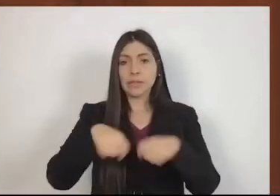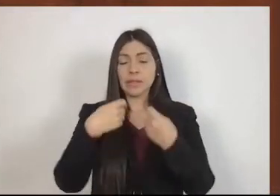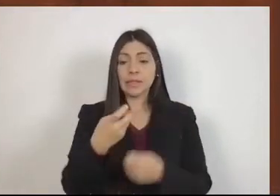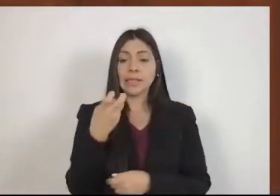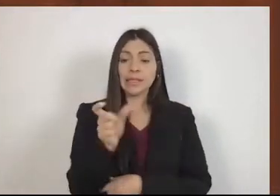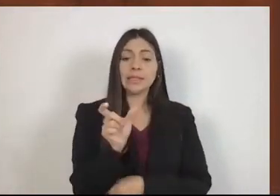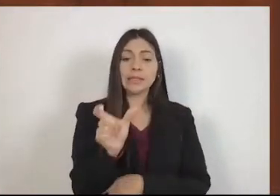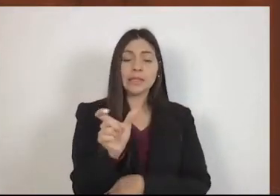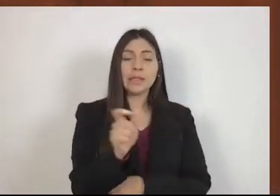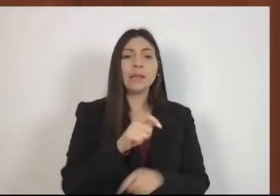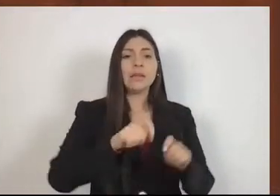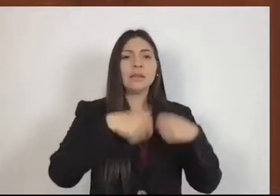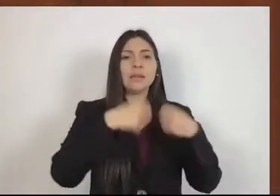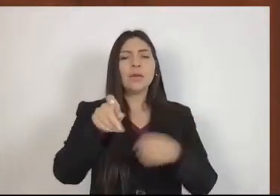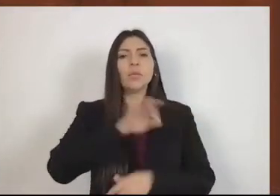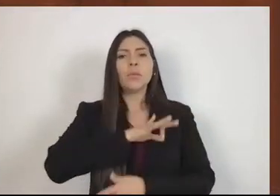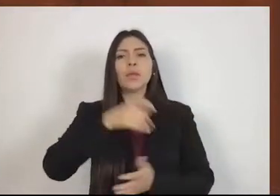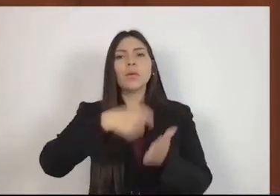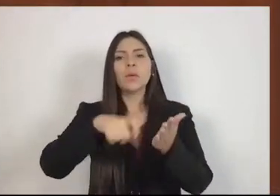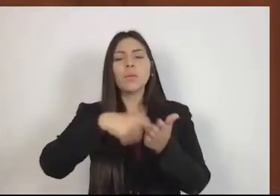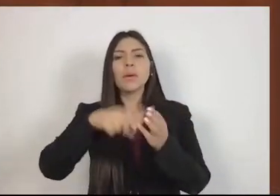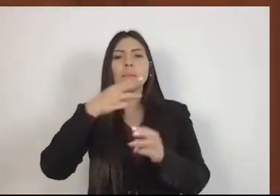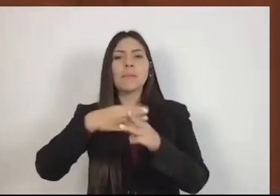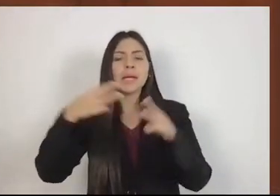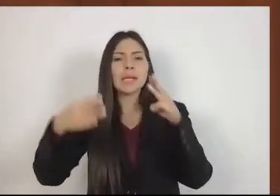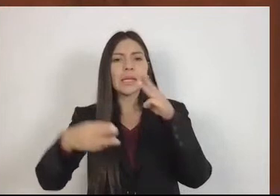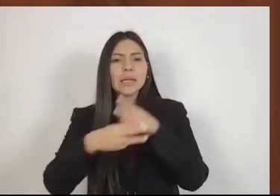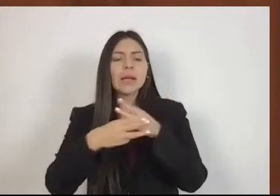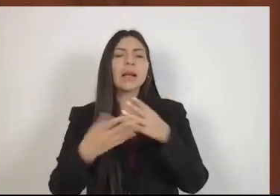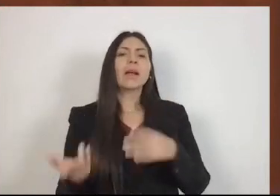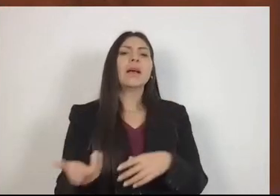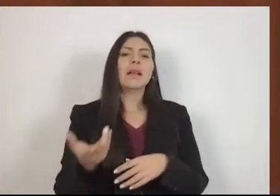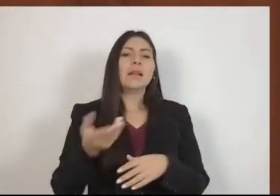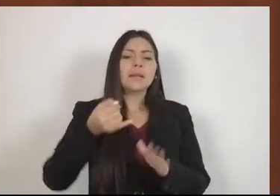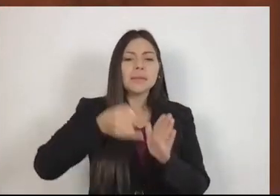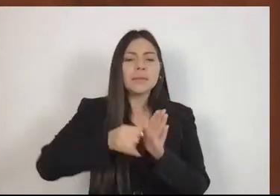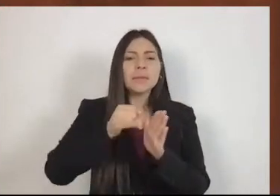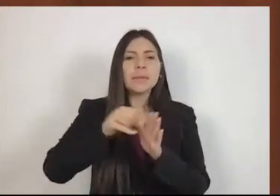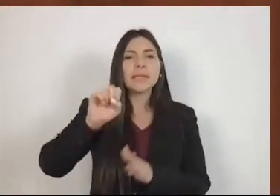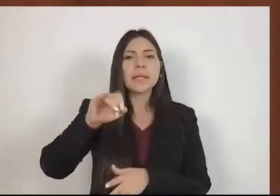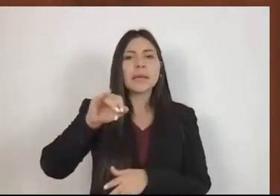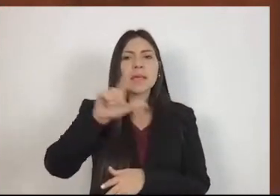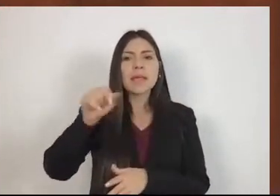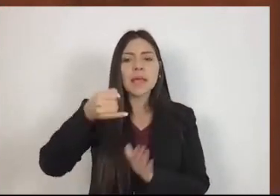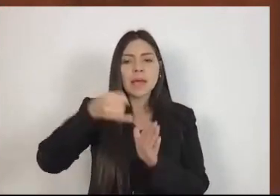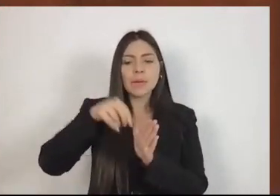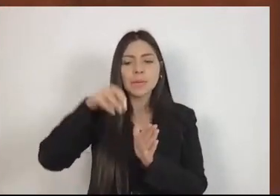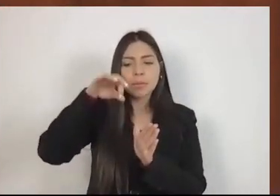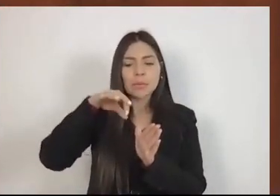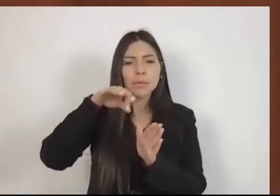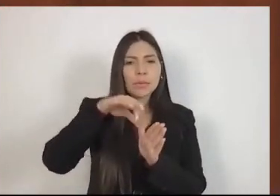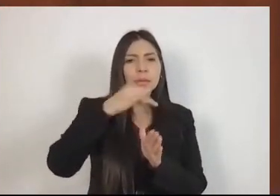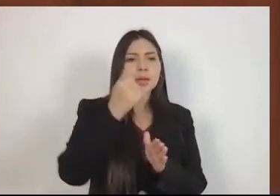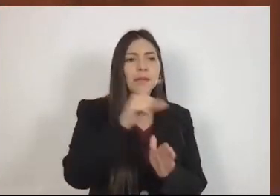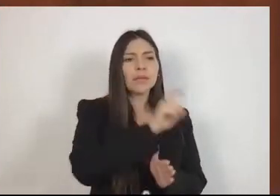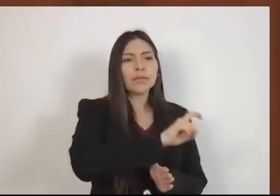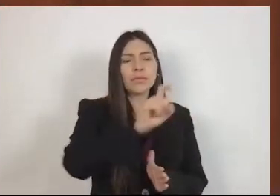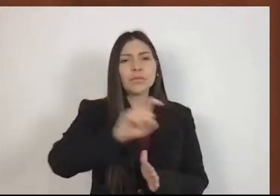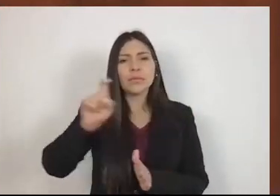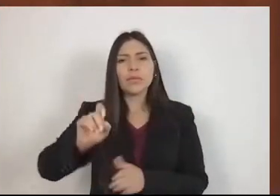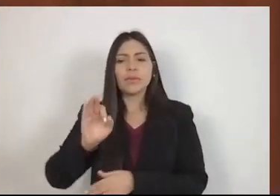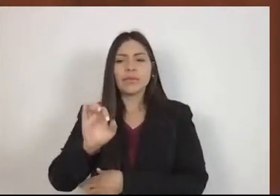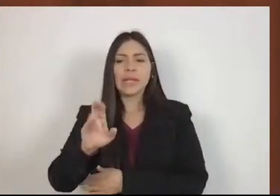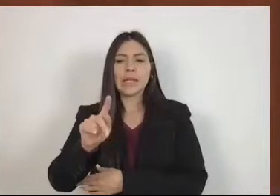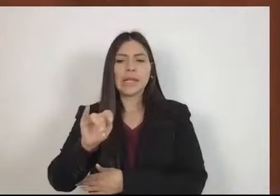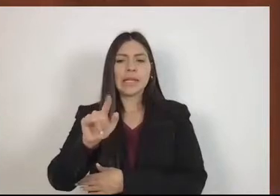insumos, semillas y, sobre todo, fertilizante. Proyecto estratégico del aguacate. El proyecto